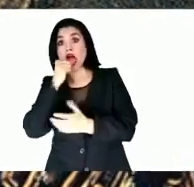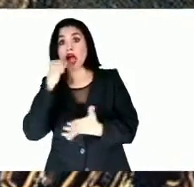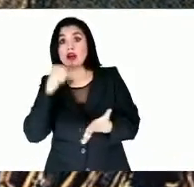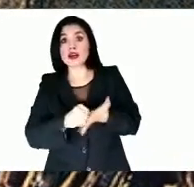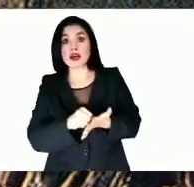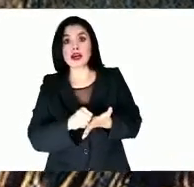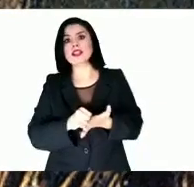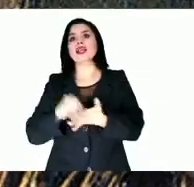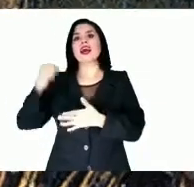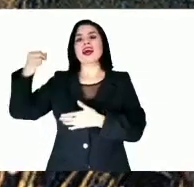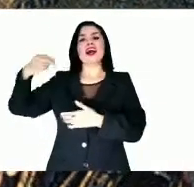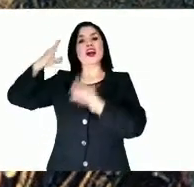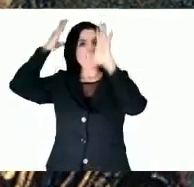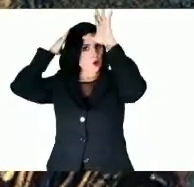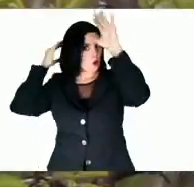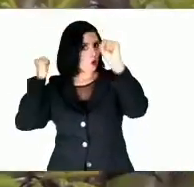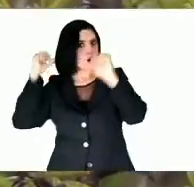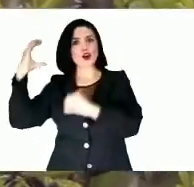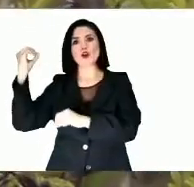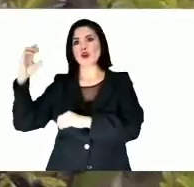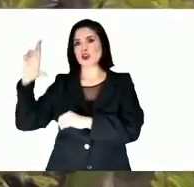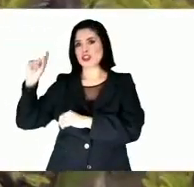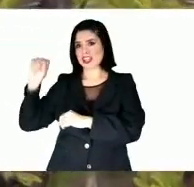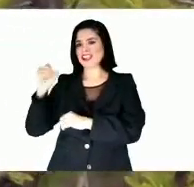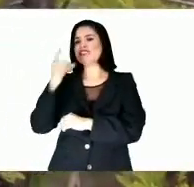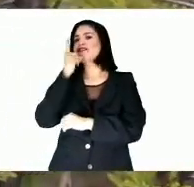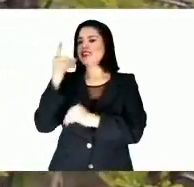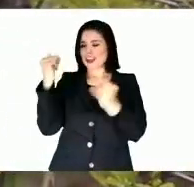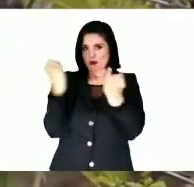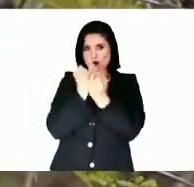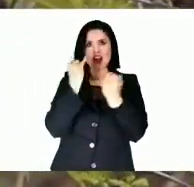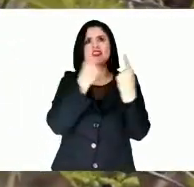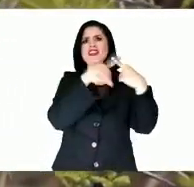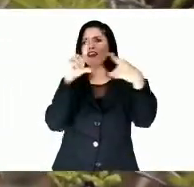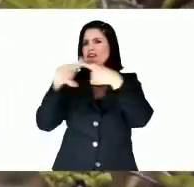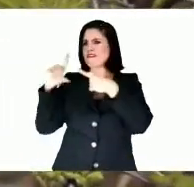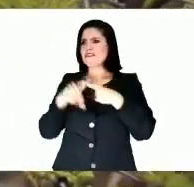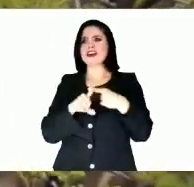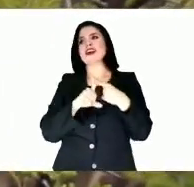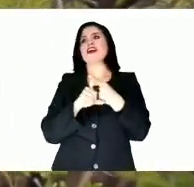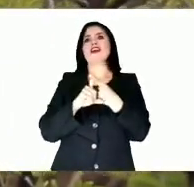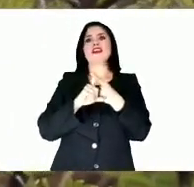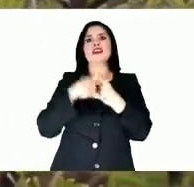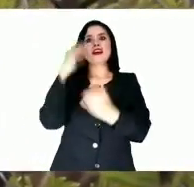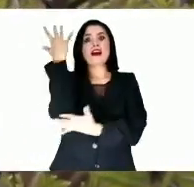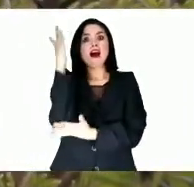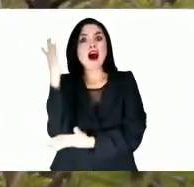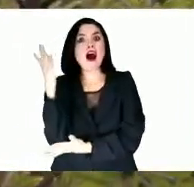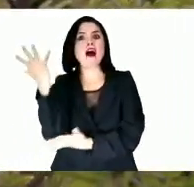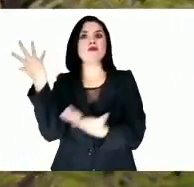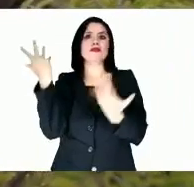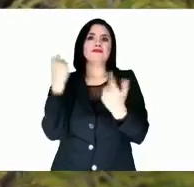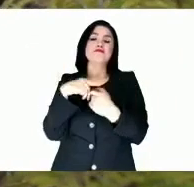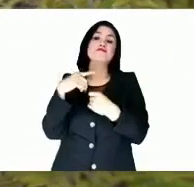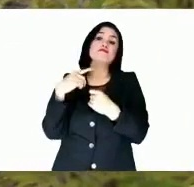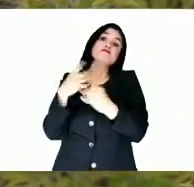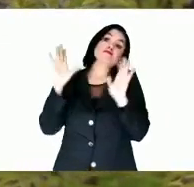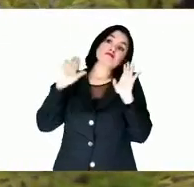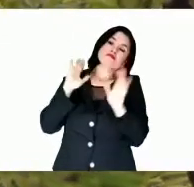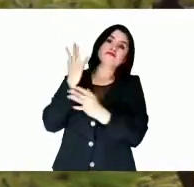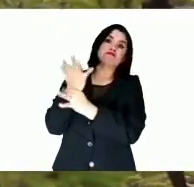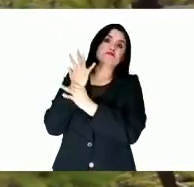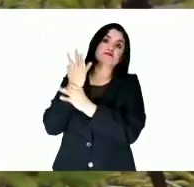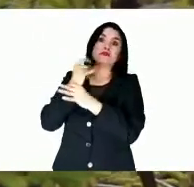también describe los jardines de Iztapalapa con muchas hierbas olorosas y árboles. Según las investigaciones de Velasco Lozano